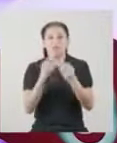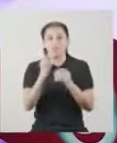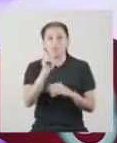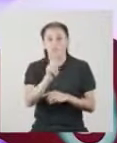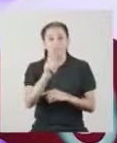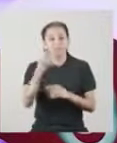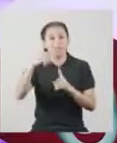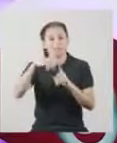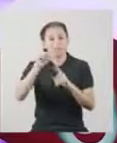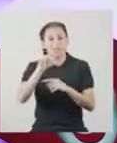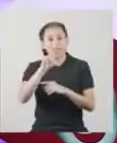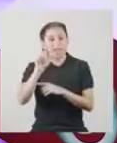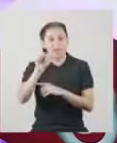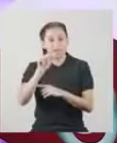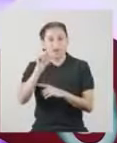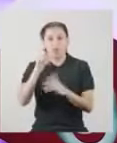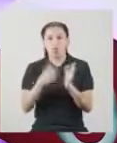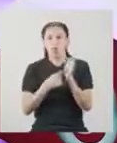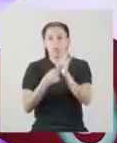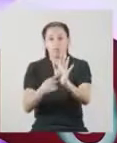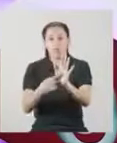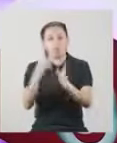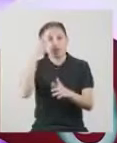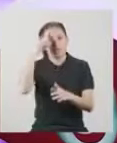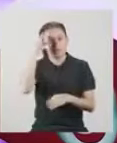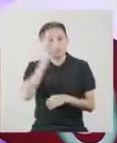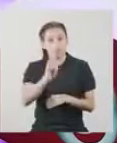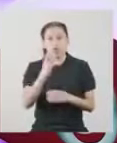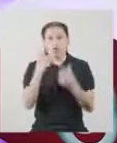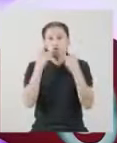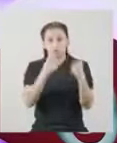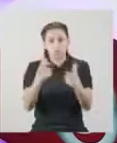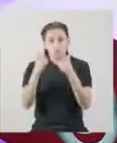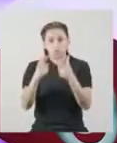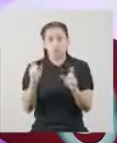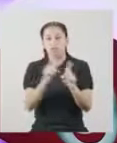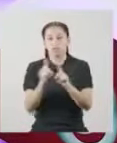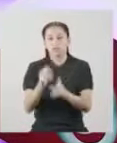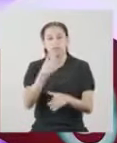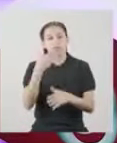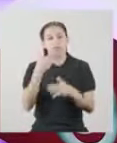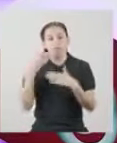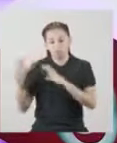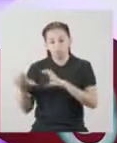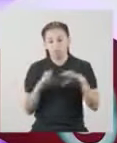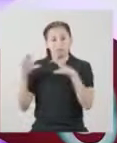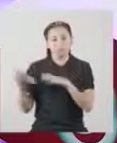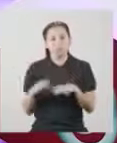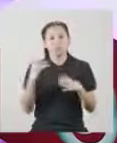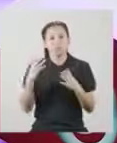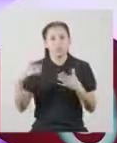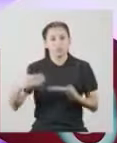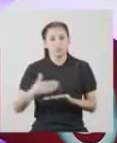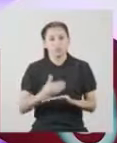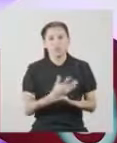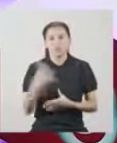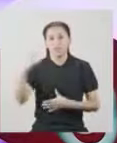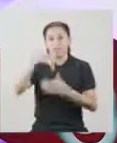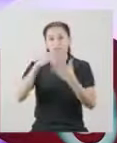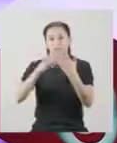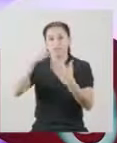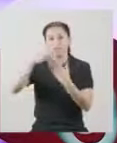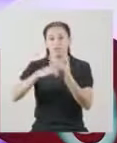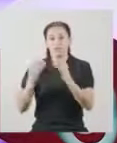evalúa la variabilidad de las tallas de una muestra para tomar decisiones sobre el control y mejorar el proceso productivo de las truchas